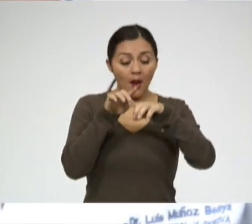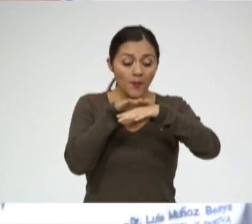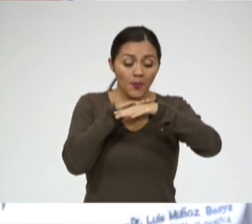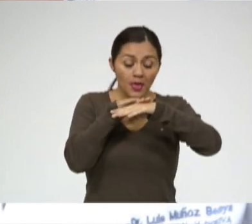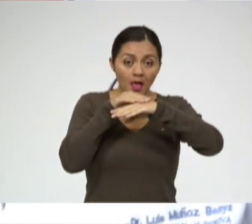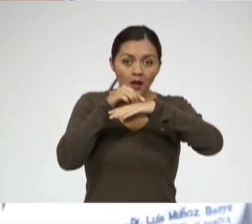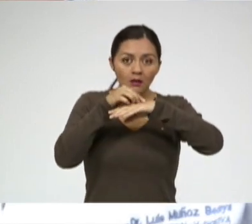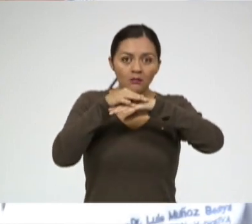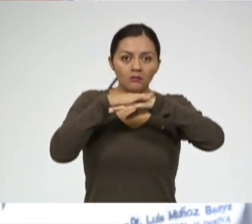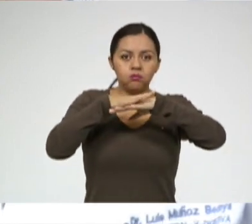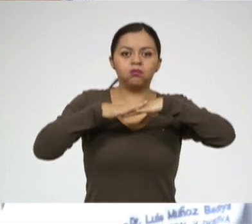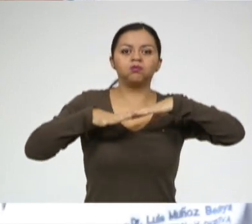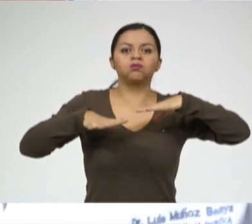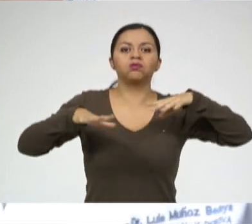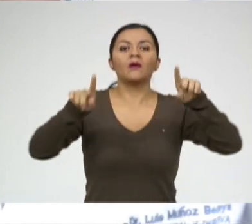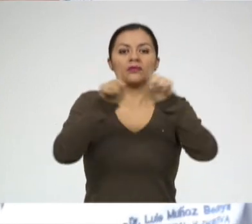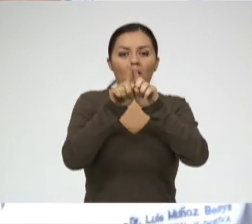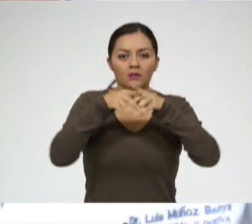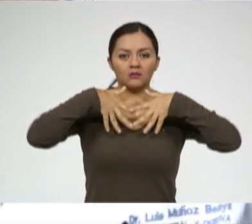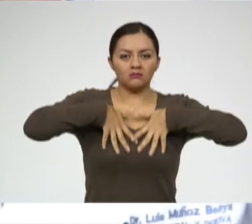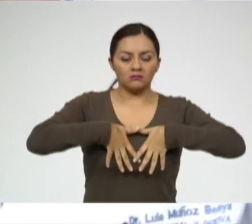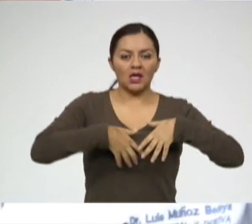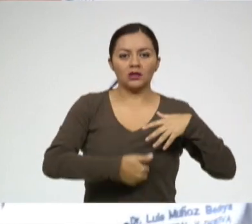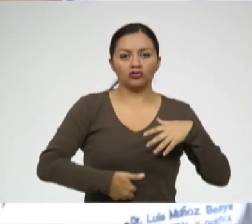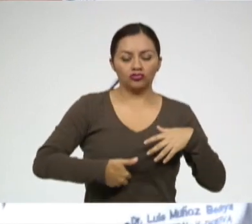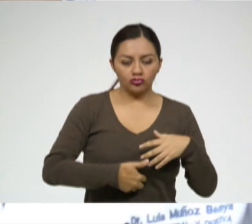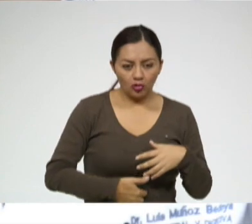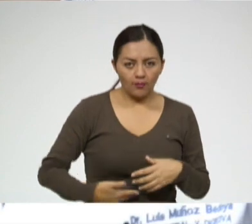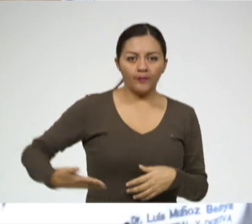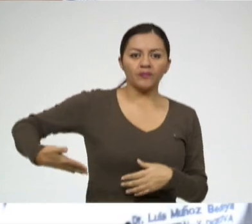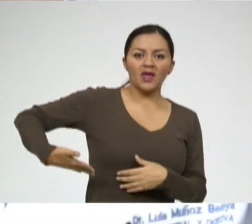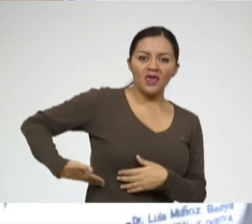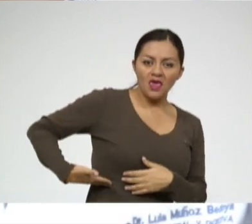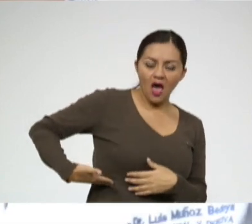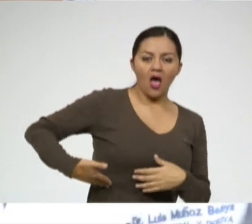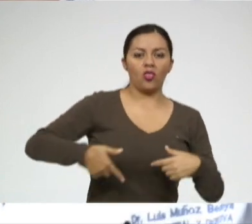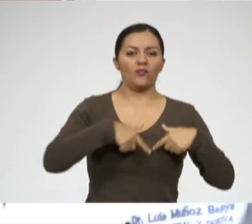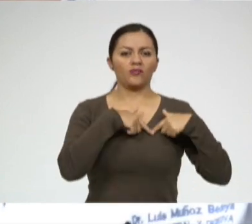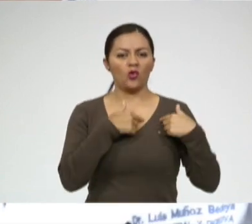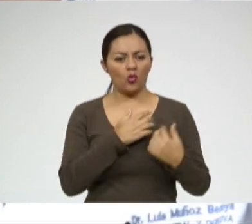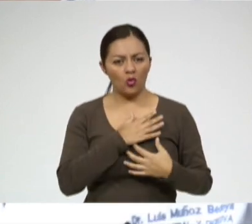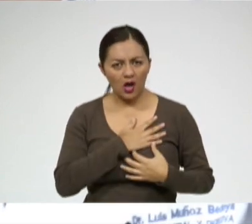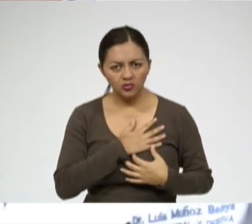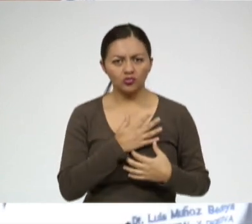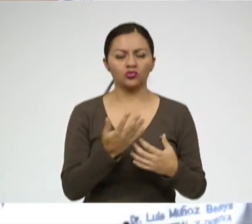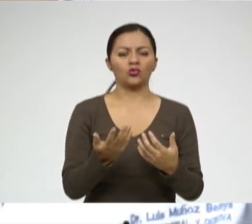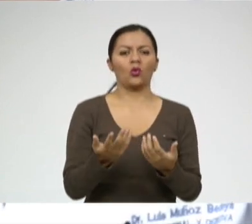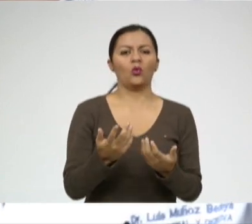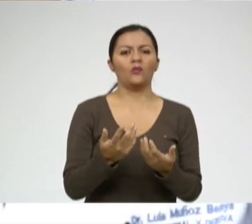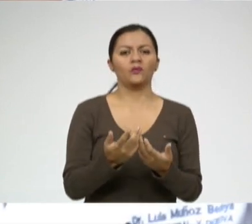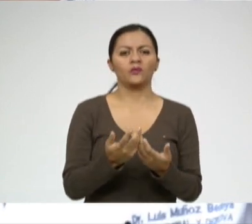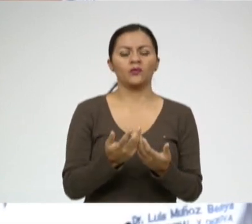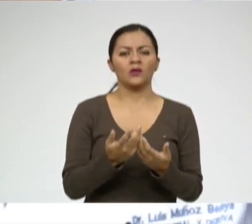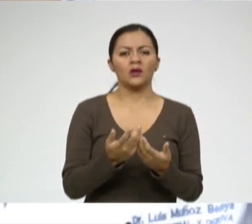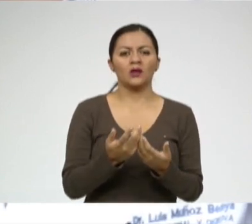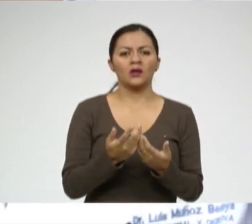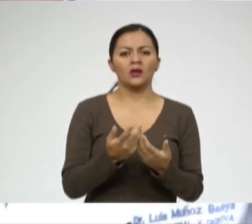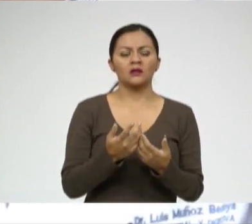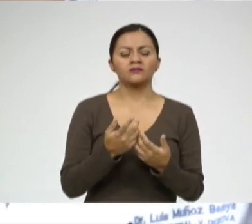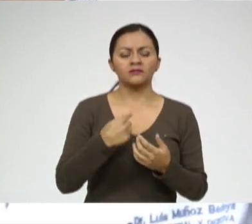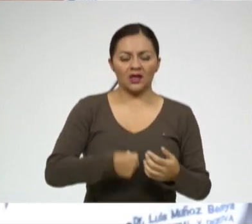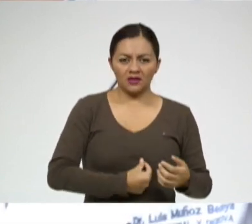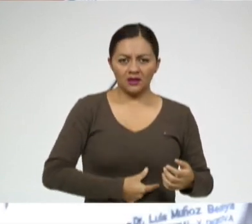la piel también se deposita en las vísceras, en el hígado, alrededor del corazón, en el mes entero del